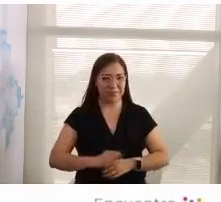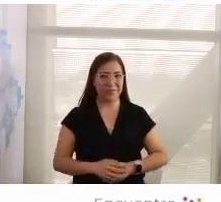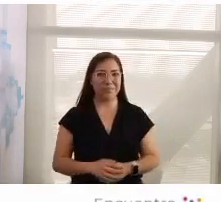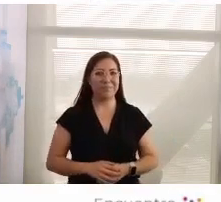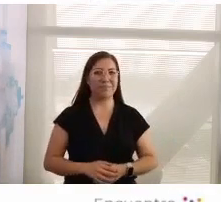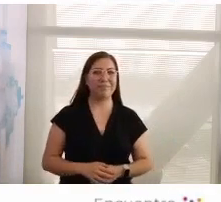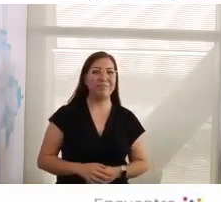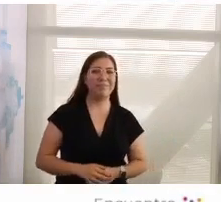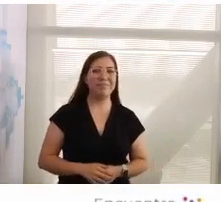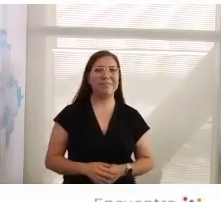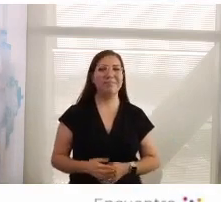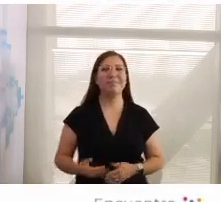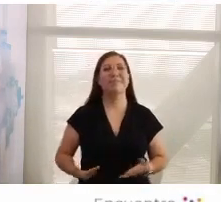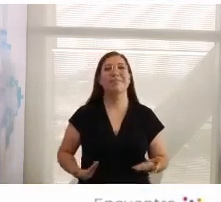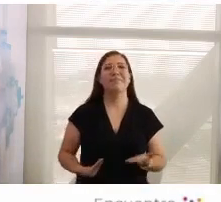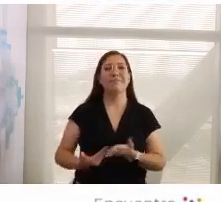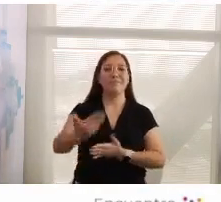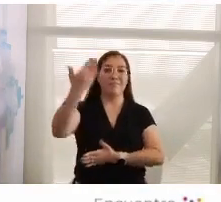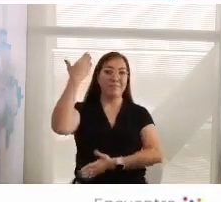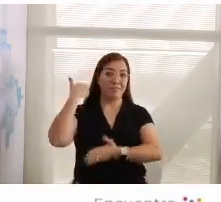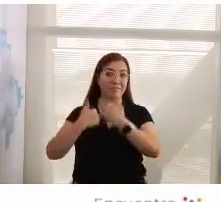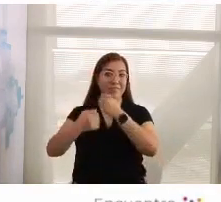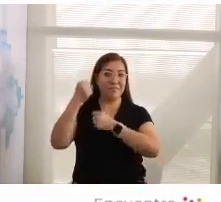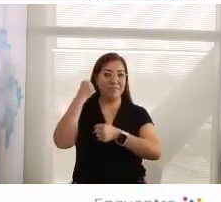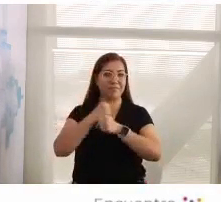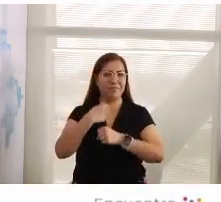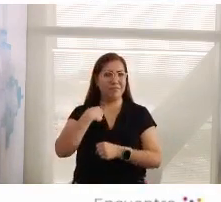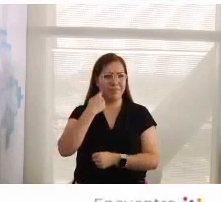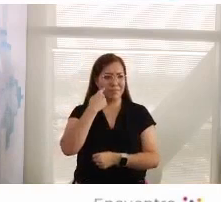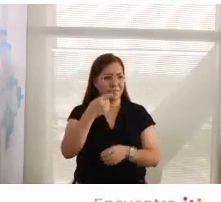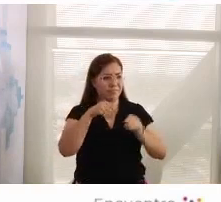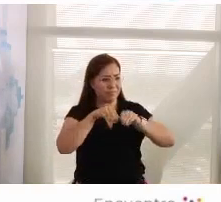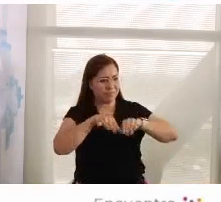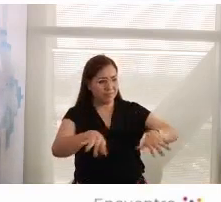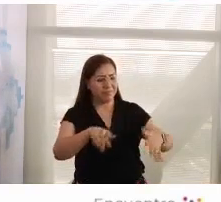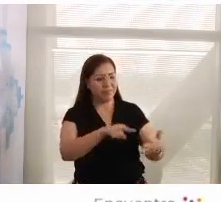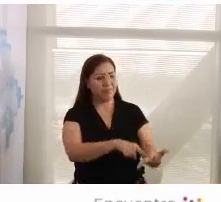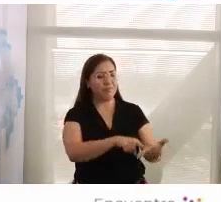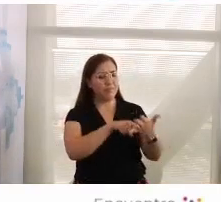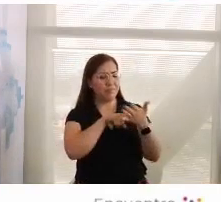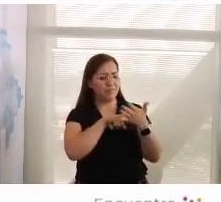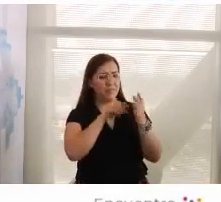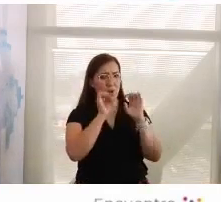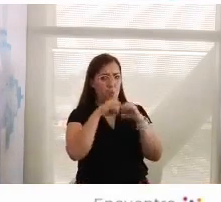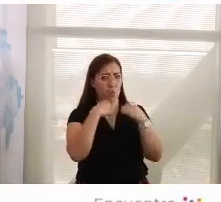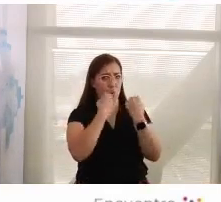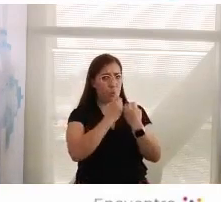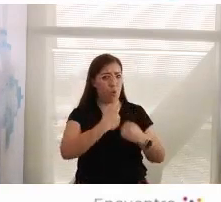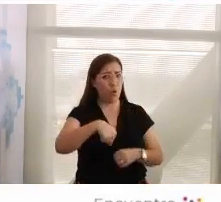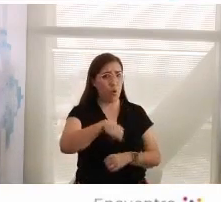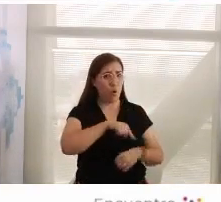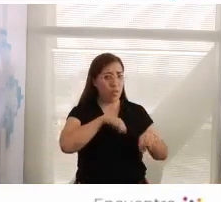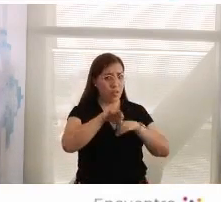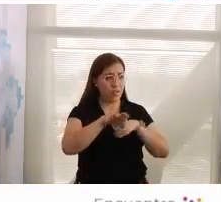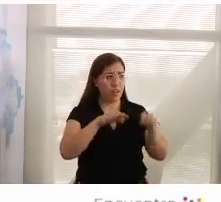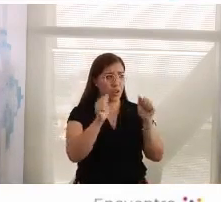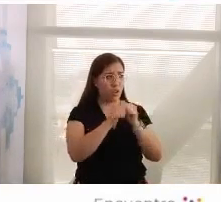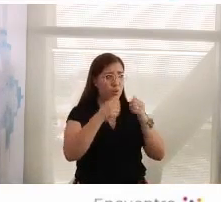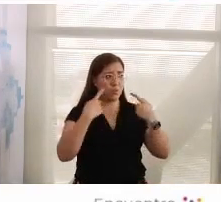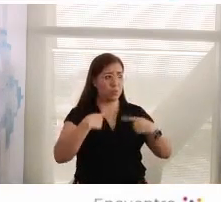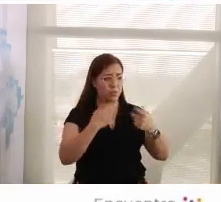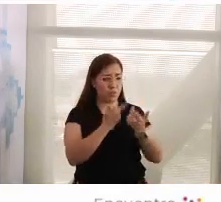Hace algunos años leí en una publicidad de una organización que trabaja con fibrosis quística